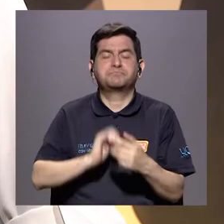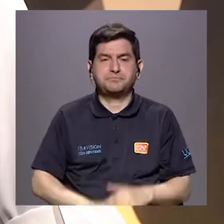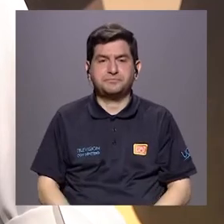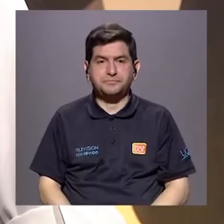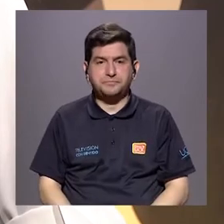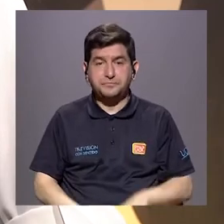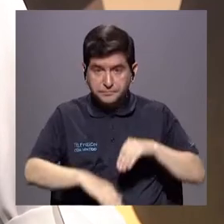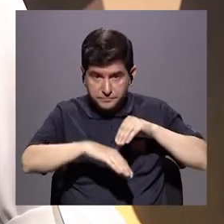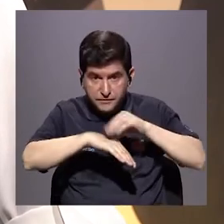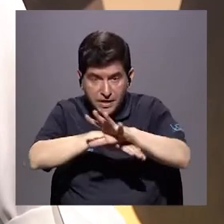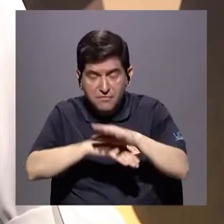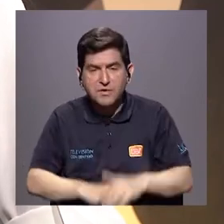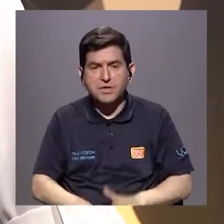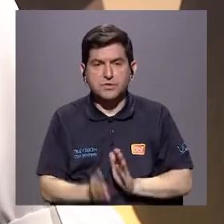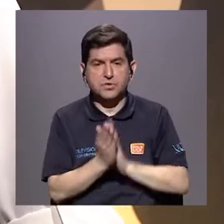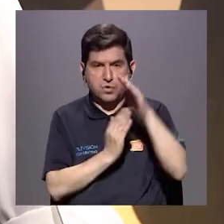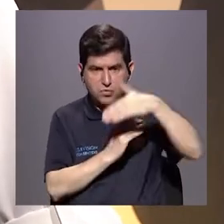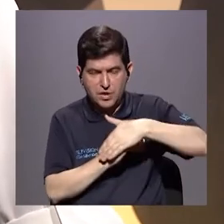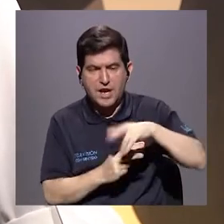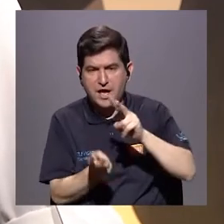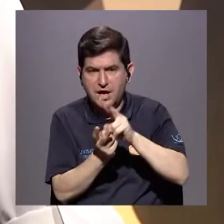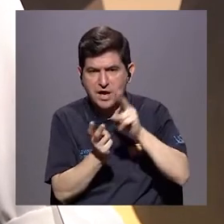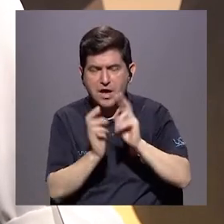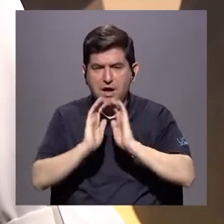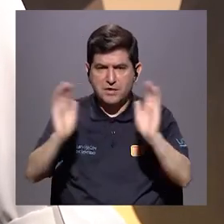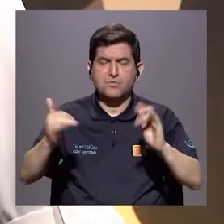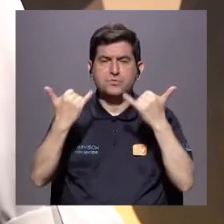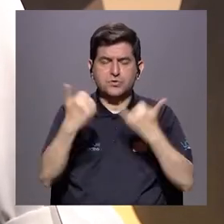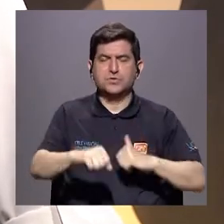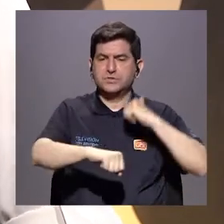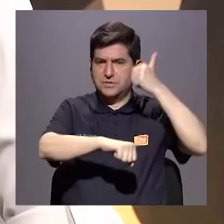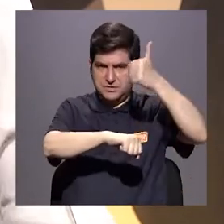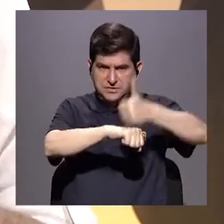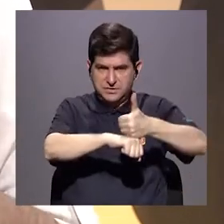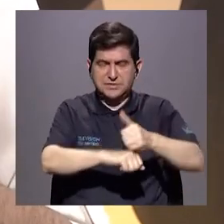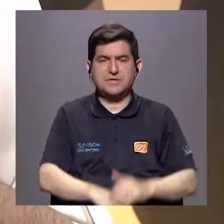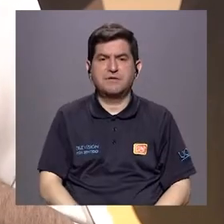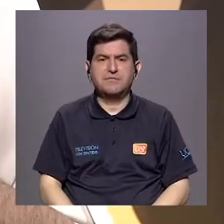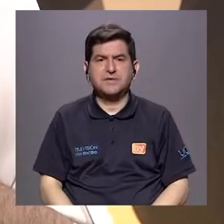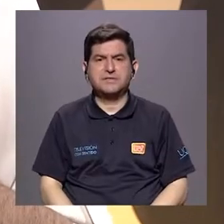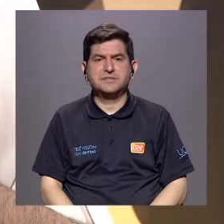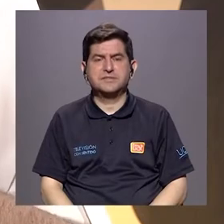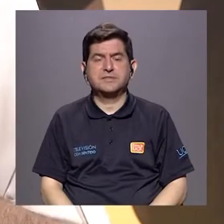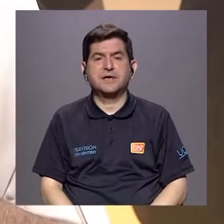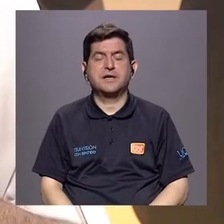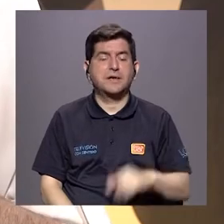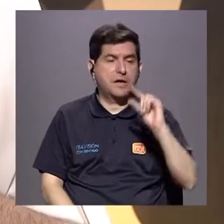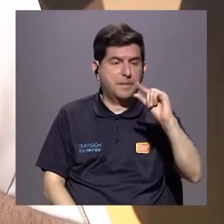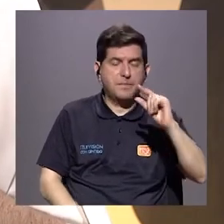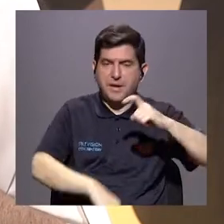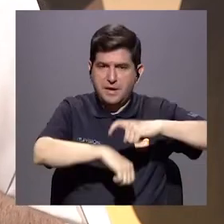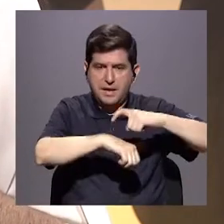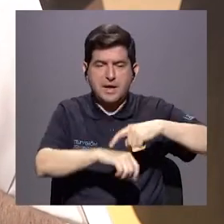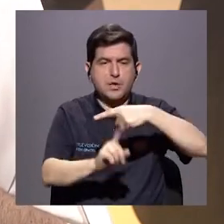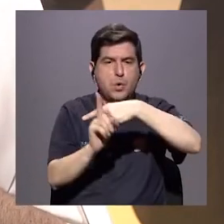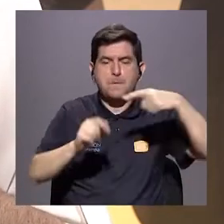Las consecuencias del abuso sexual infantil han sido conceptualizadas en consecuencias de corto plazo, mediano plazo